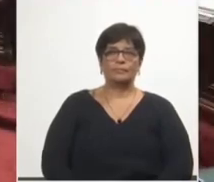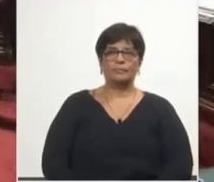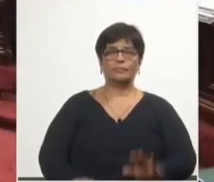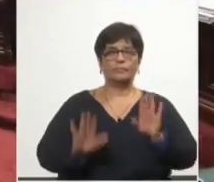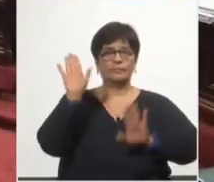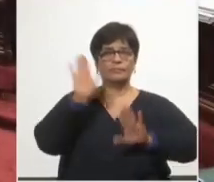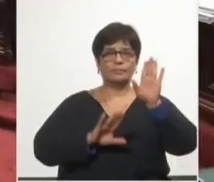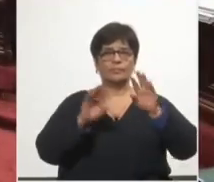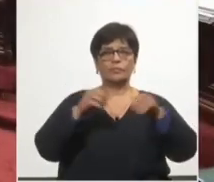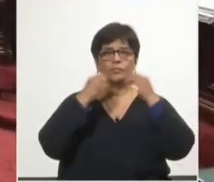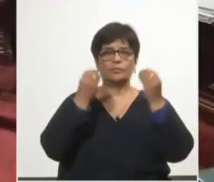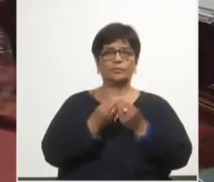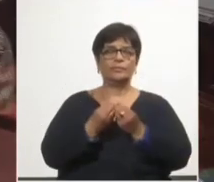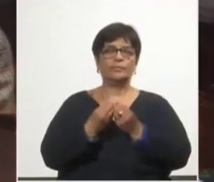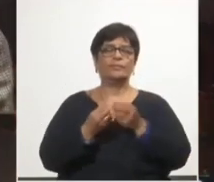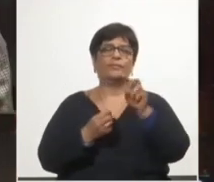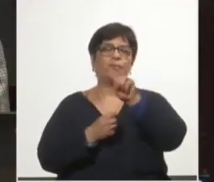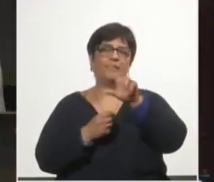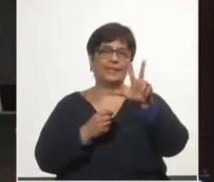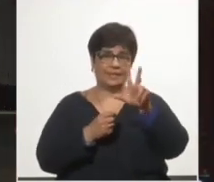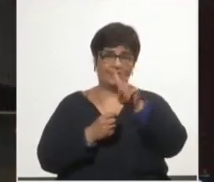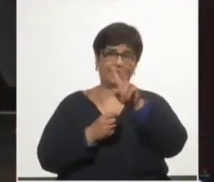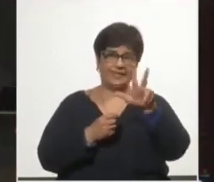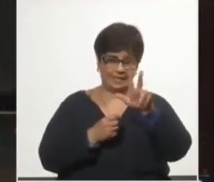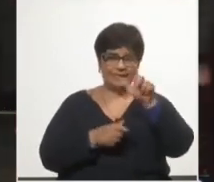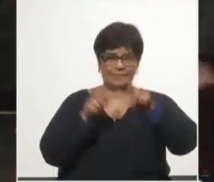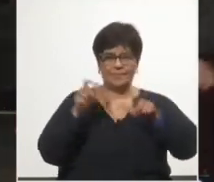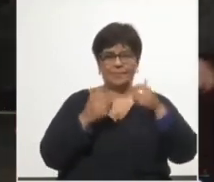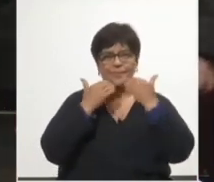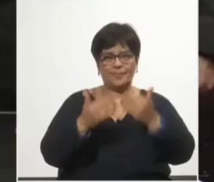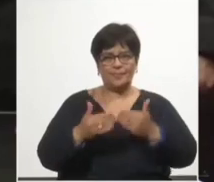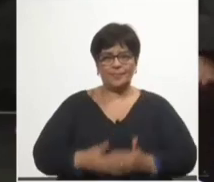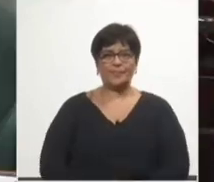23 en vez. Gracias, Presidente y señores Senadores.